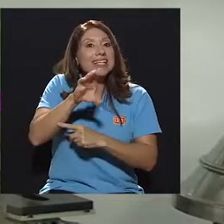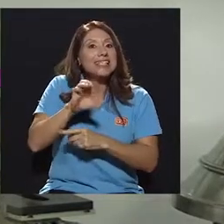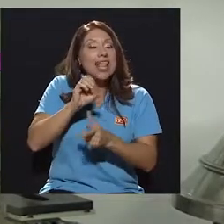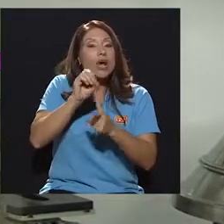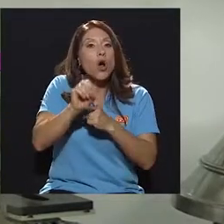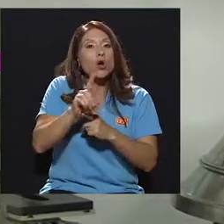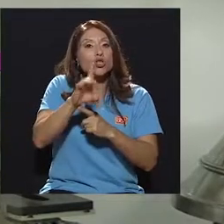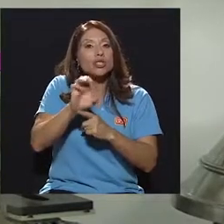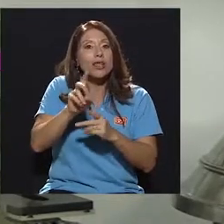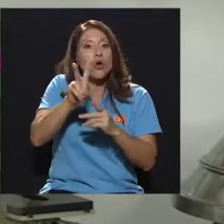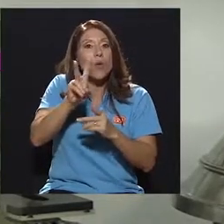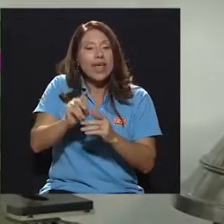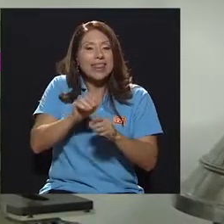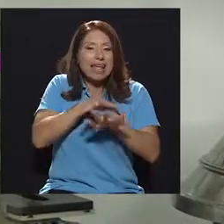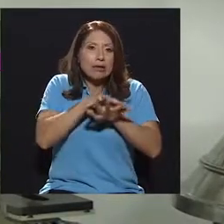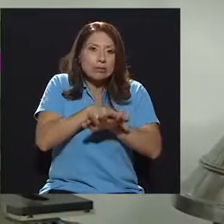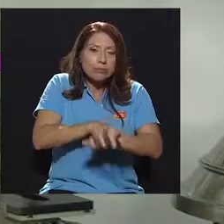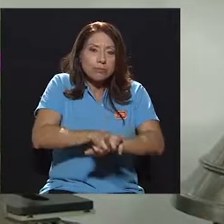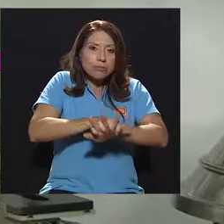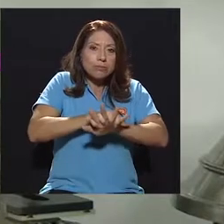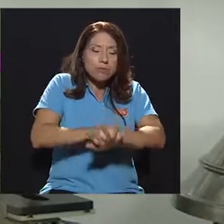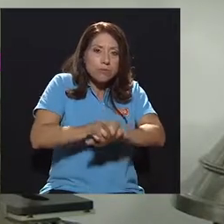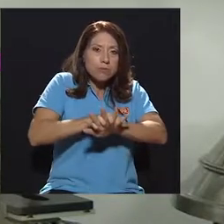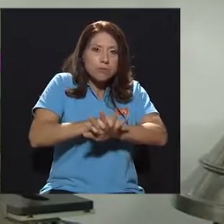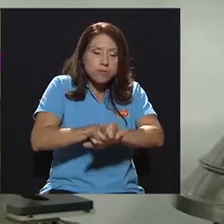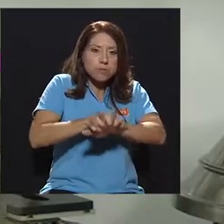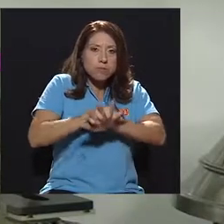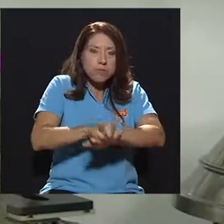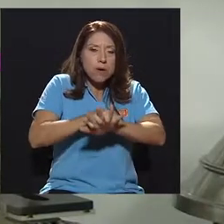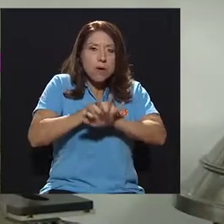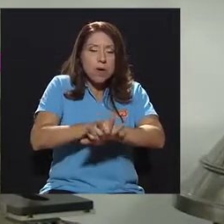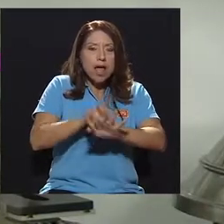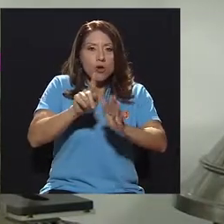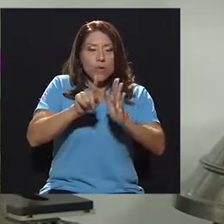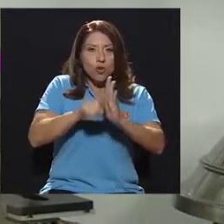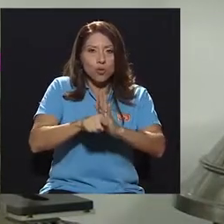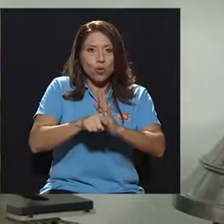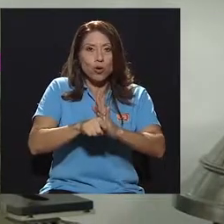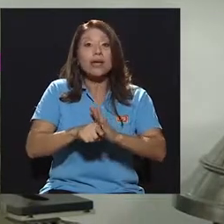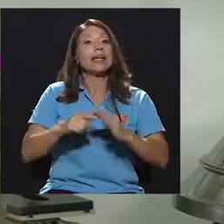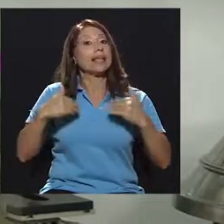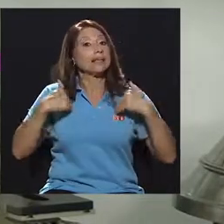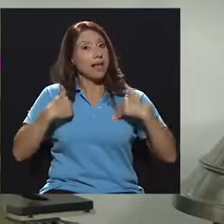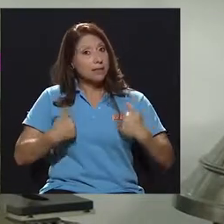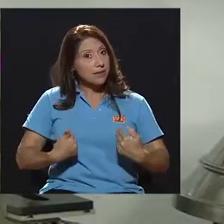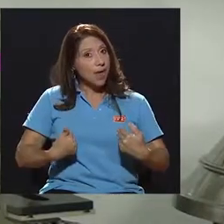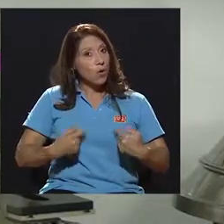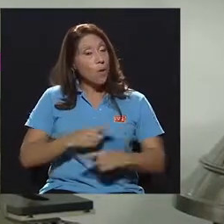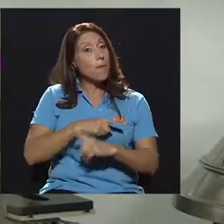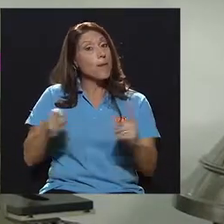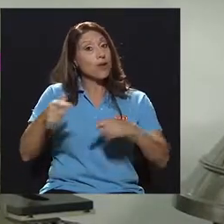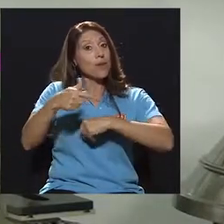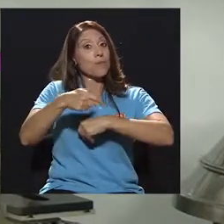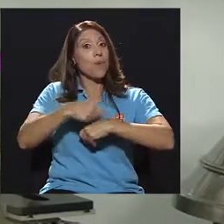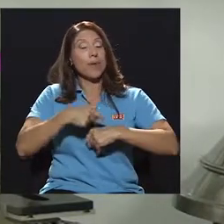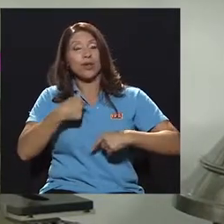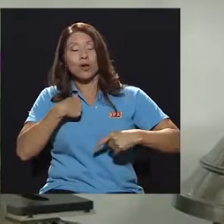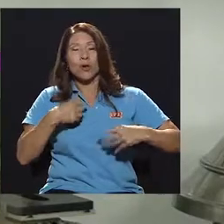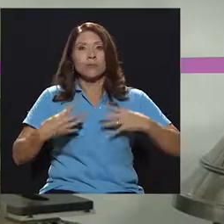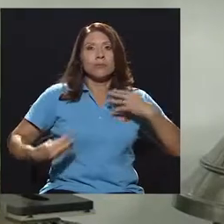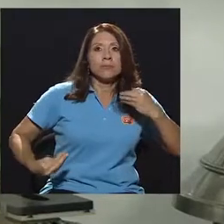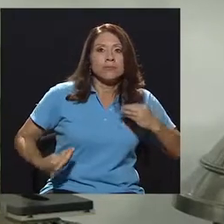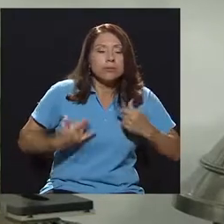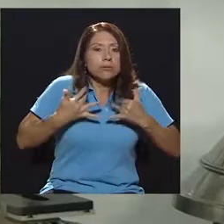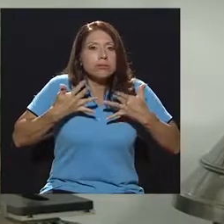compresiones por minuto. Entonces, esa es la maniobra. Sí, es rápido, correcto. Es cansado, pero en el momento de la